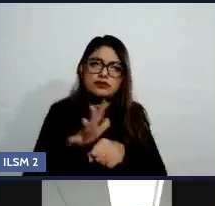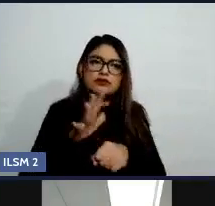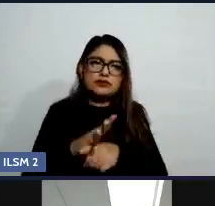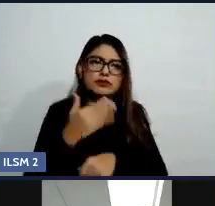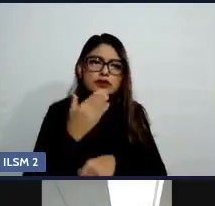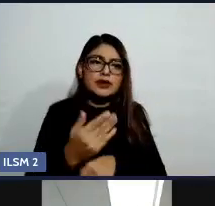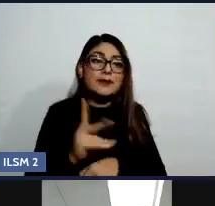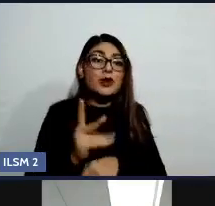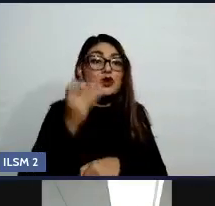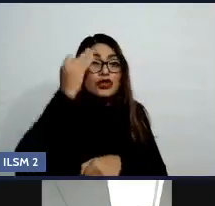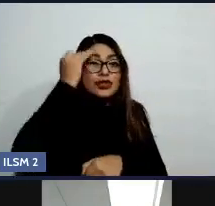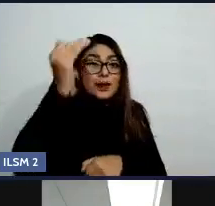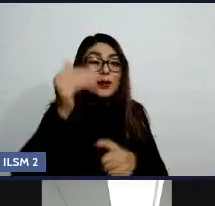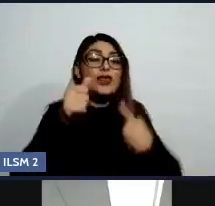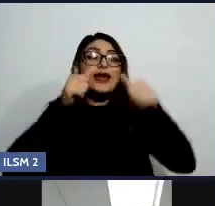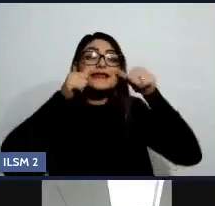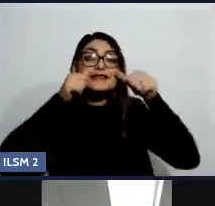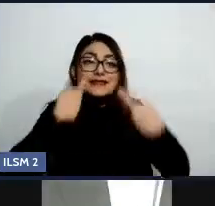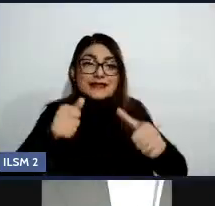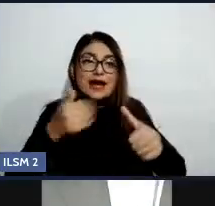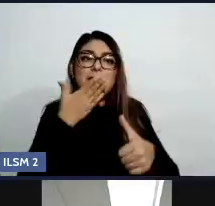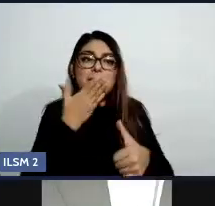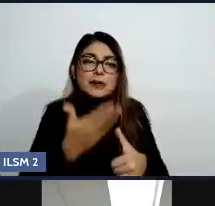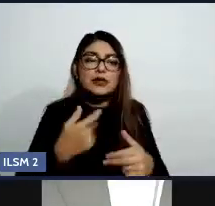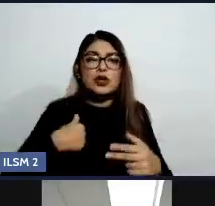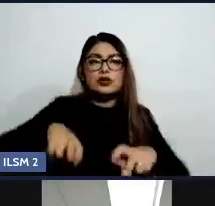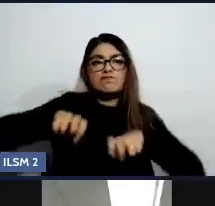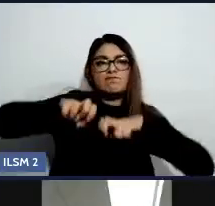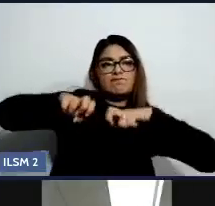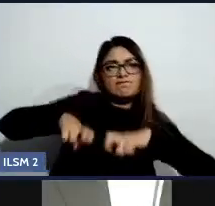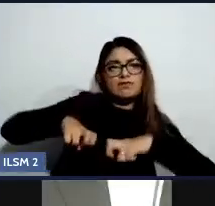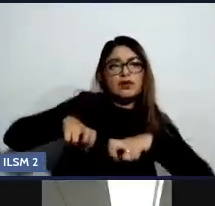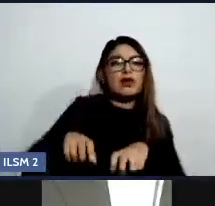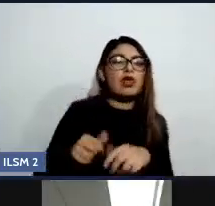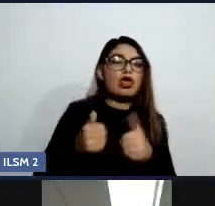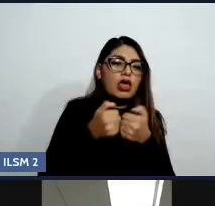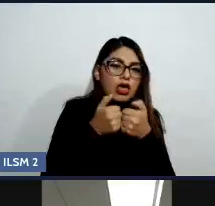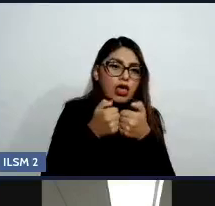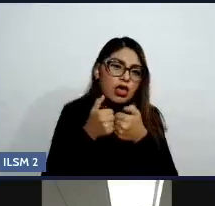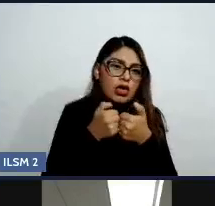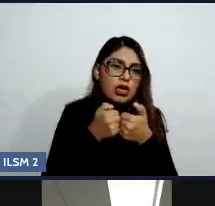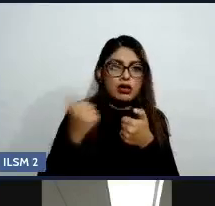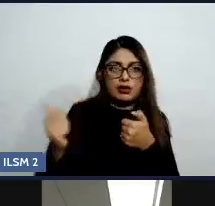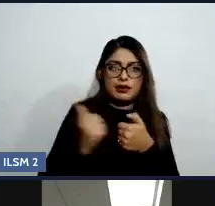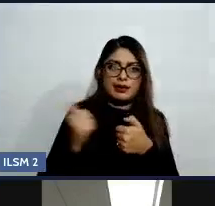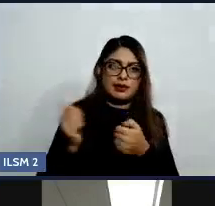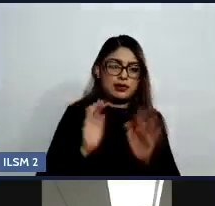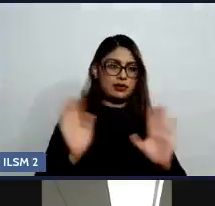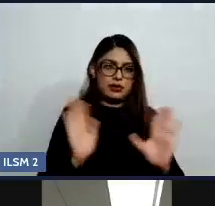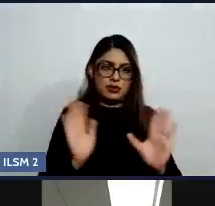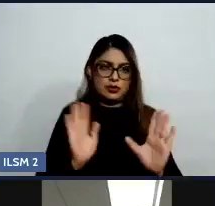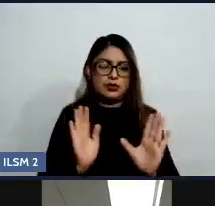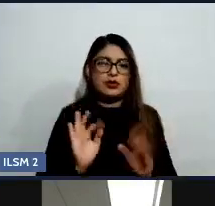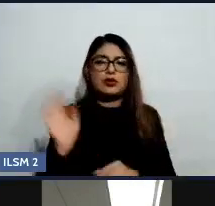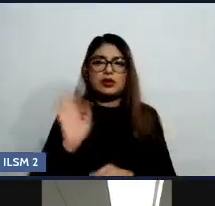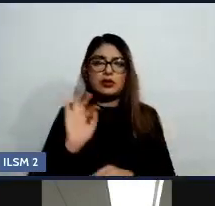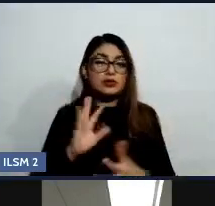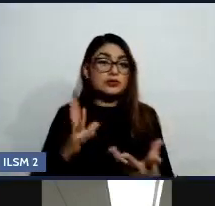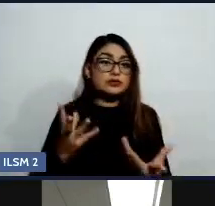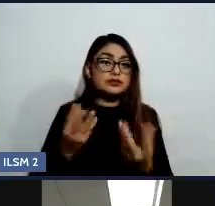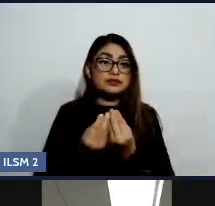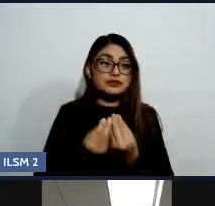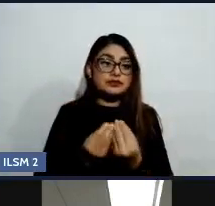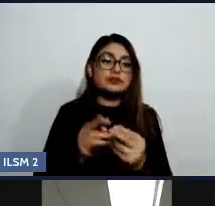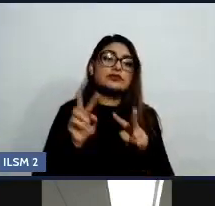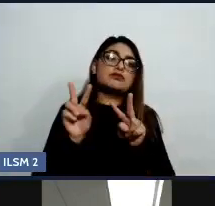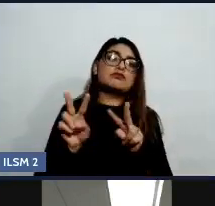es estar ahí, no solo sentarnos, cada quien con el celular, ¿verdad? O a ver un programa juntos donde no hay